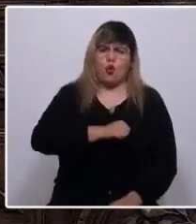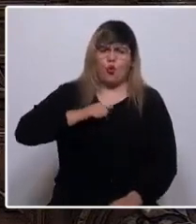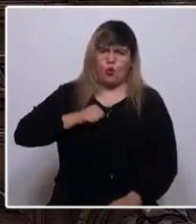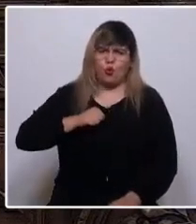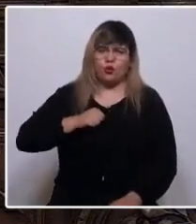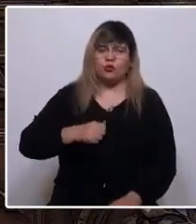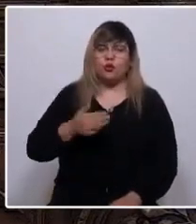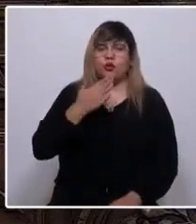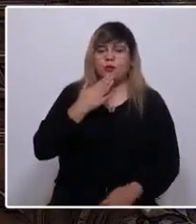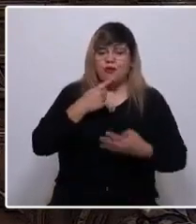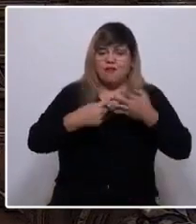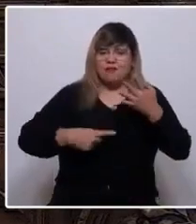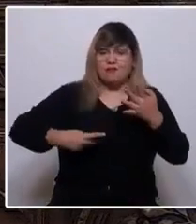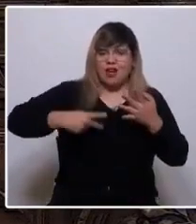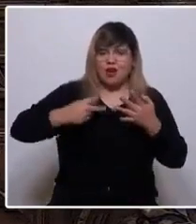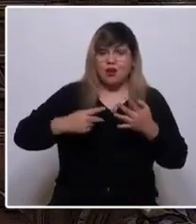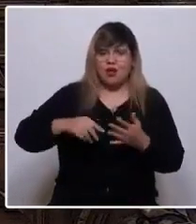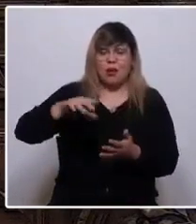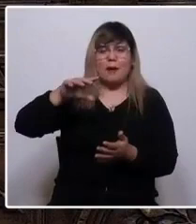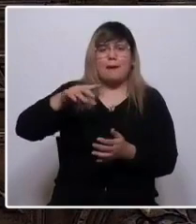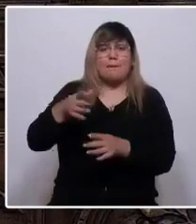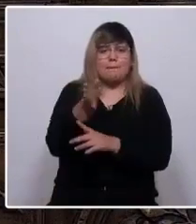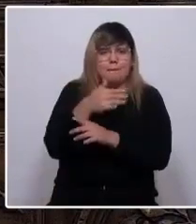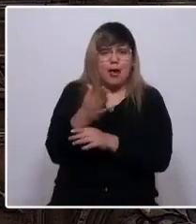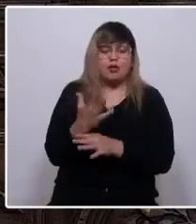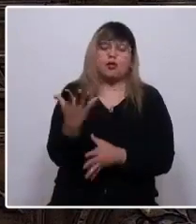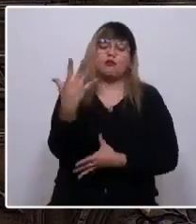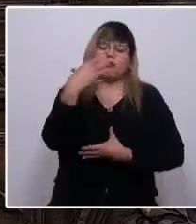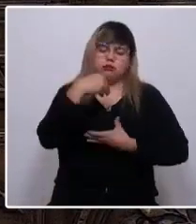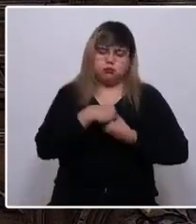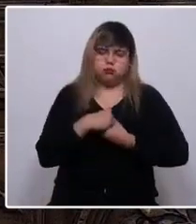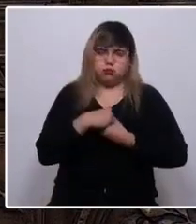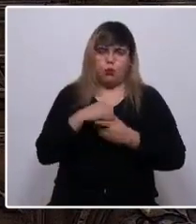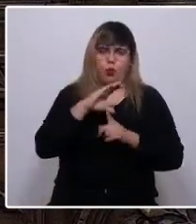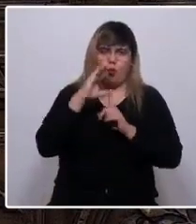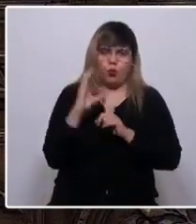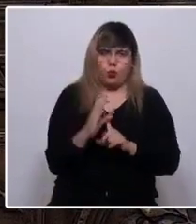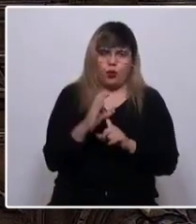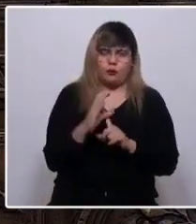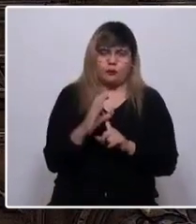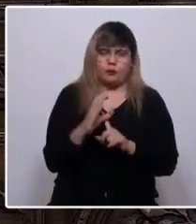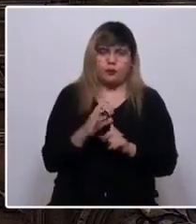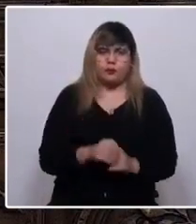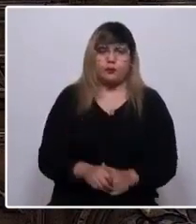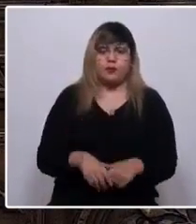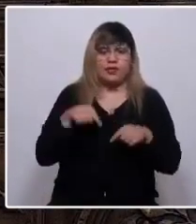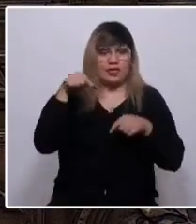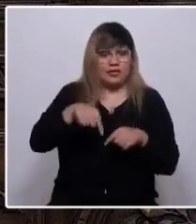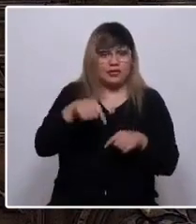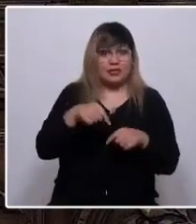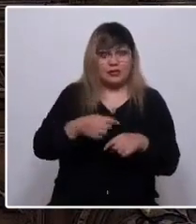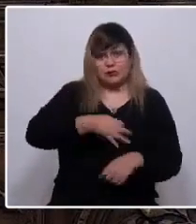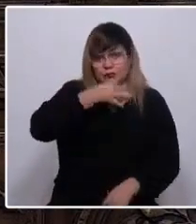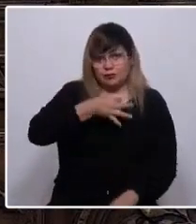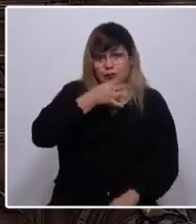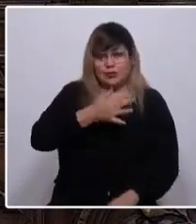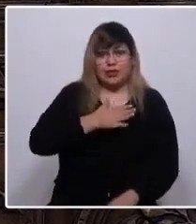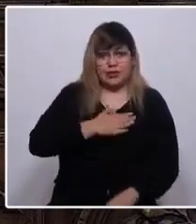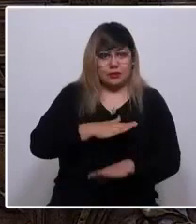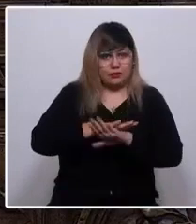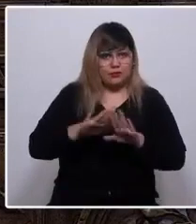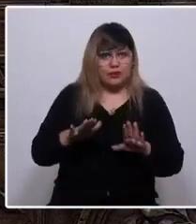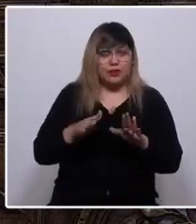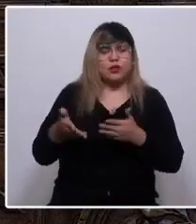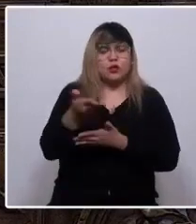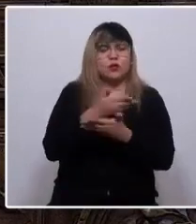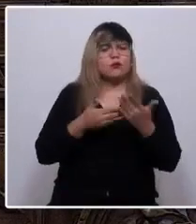valores patrios, costumbres y tradiciones formen parte de nuestro acervo cultural. En esta intervención quiero terminar compartiendo con